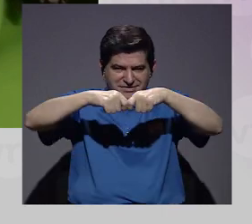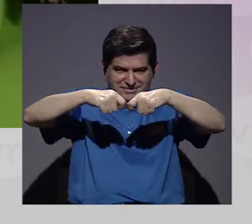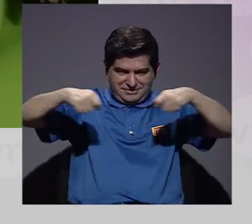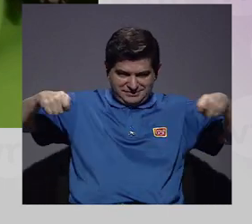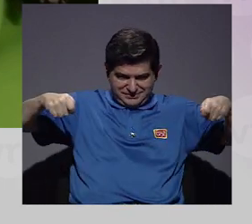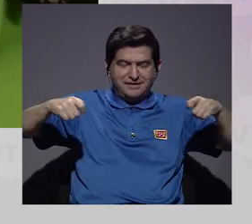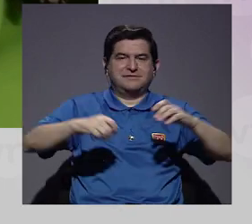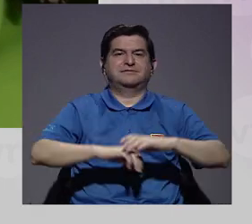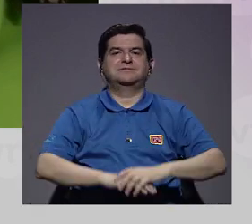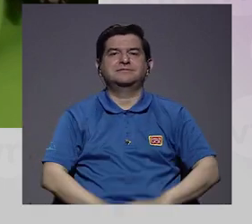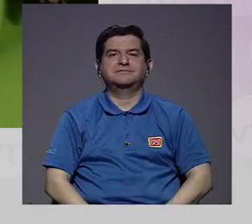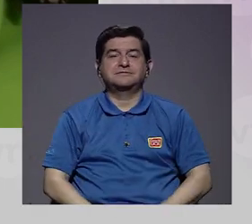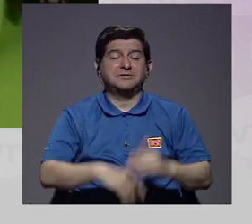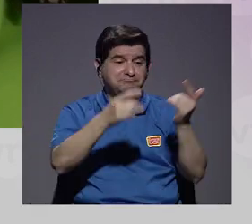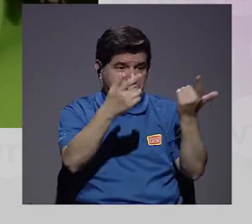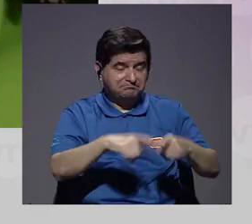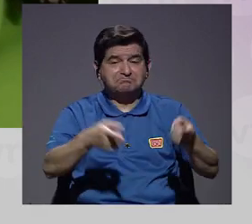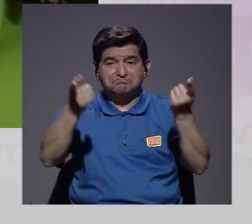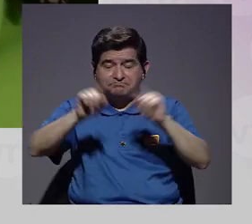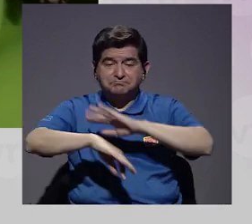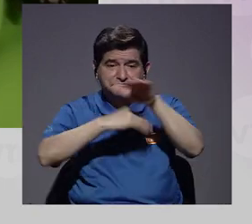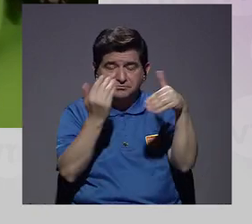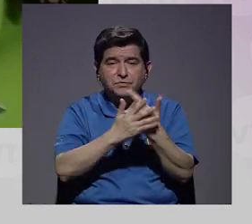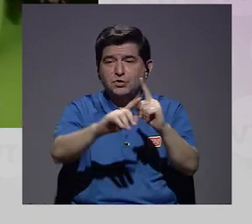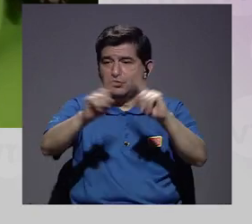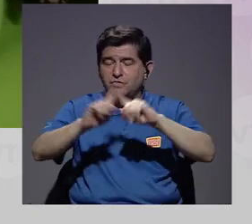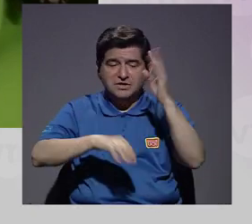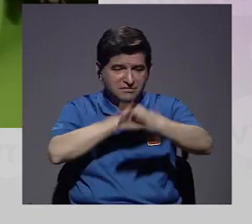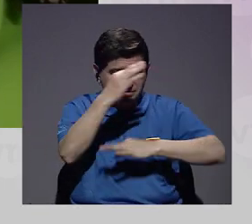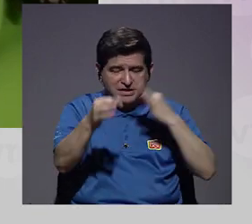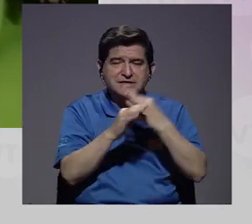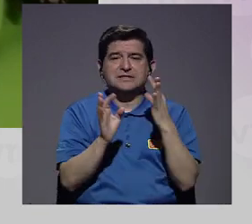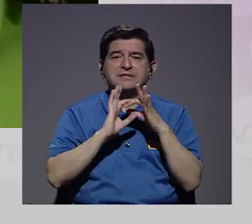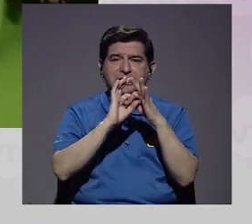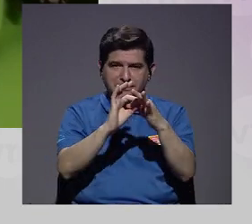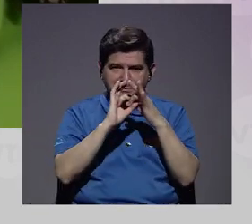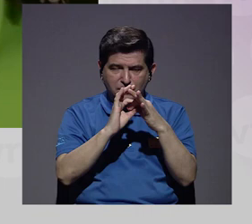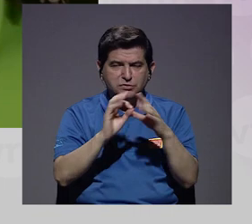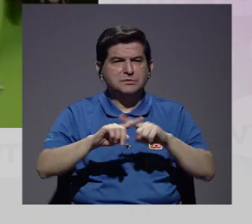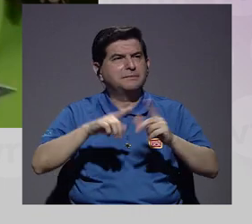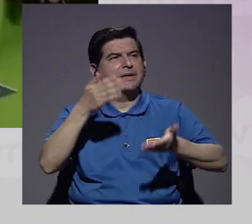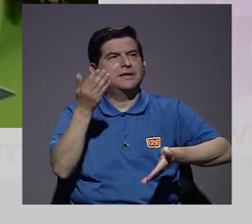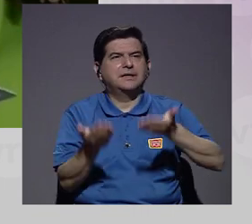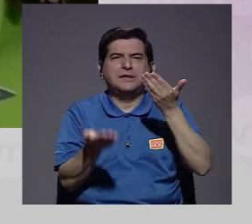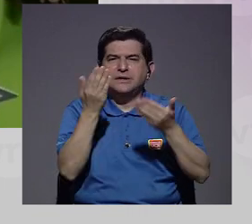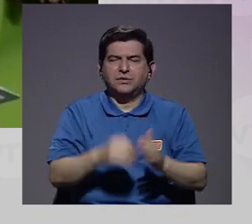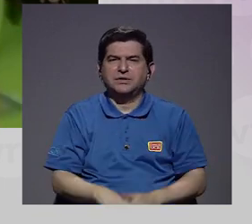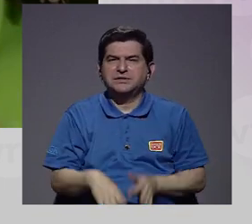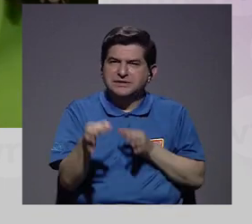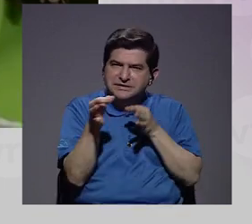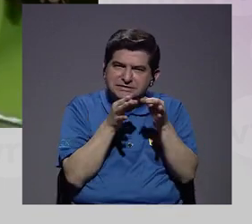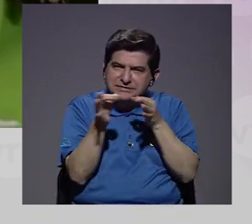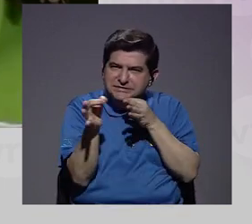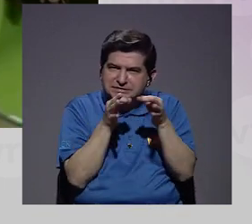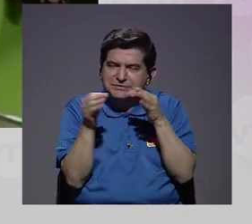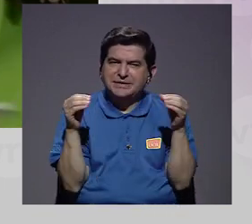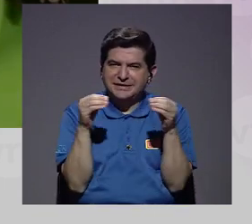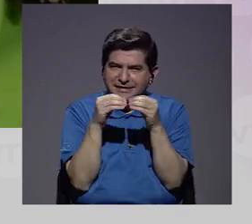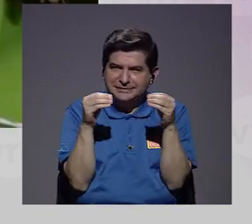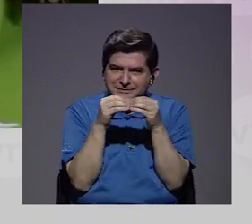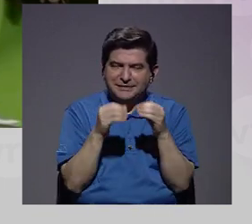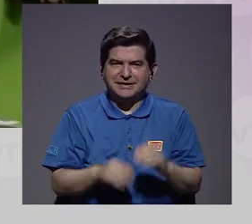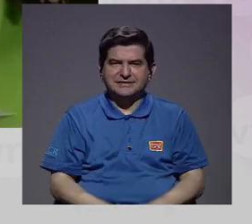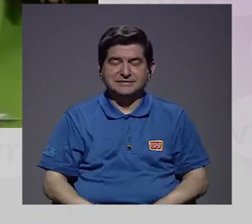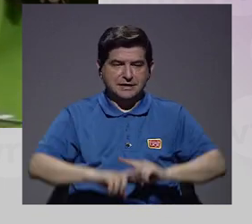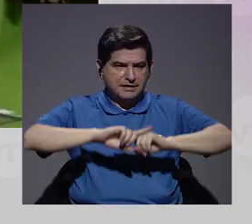distanciamiento, ¿verdad? Que se da en todos los distintos tipos de relaciones, pero tal vez podamos explicar un poquitito,